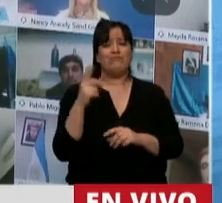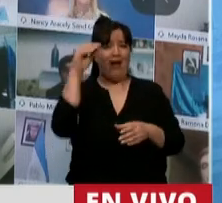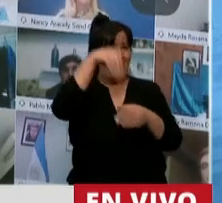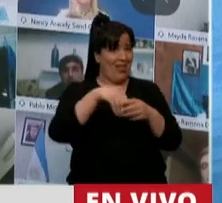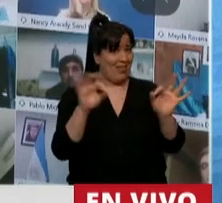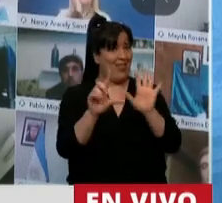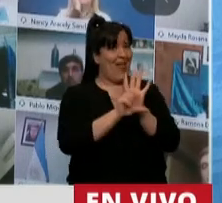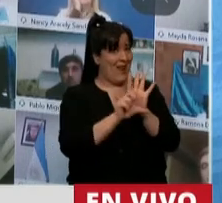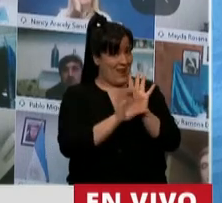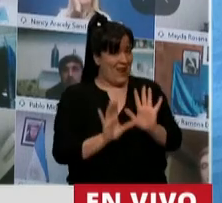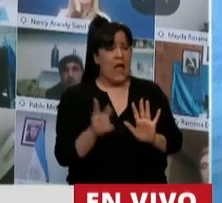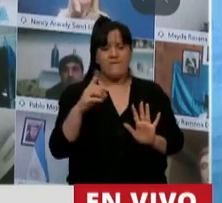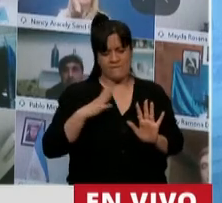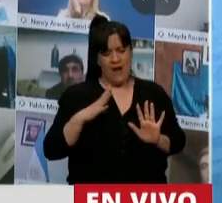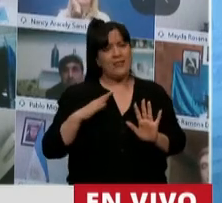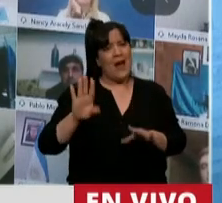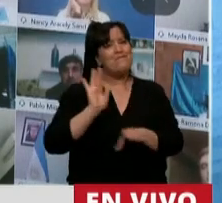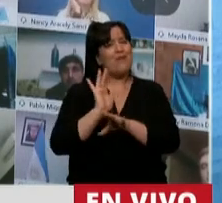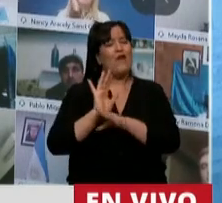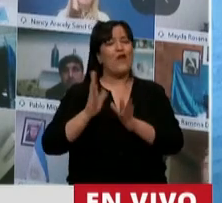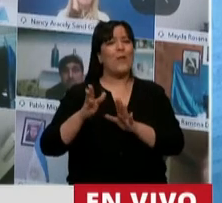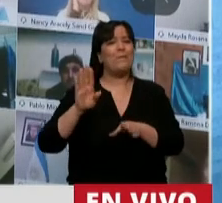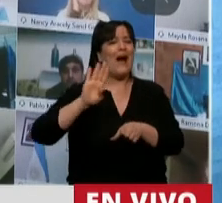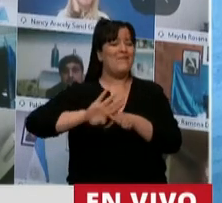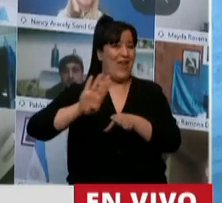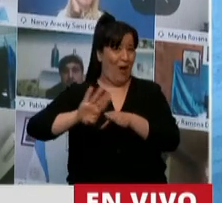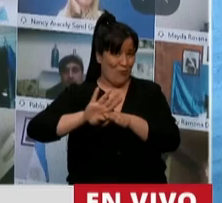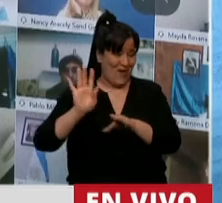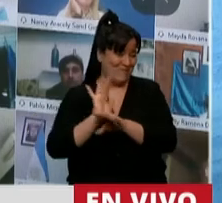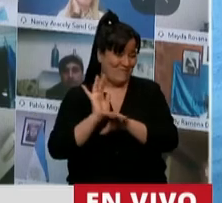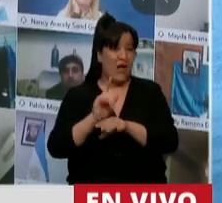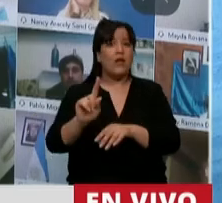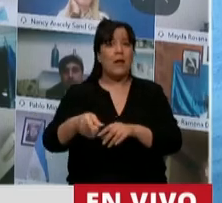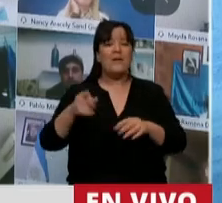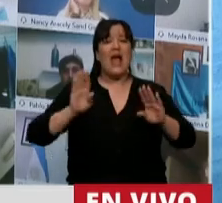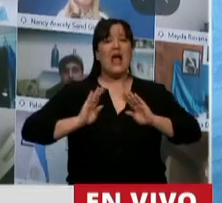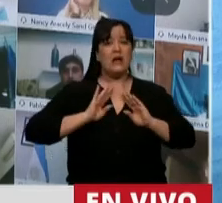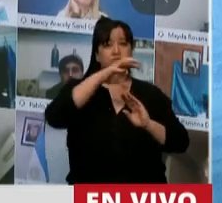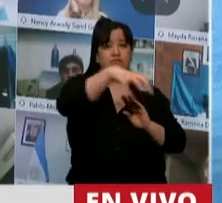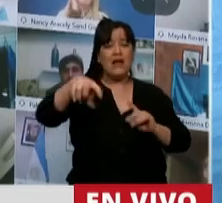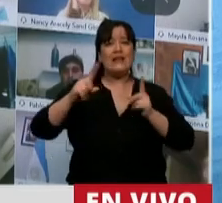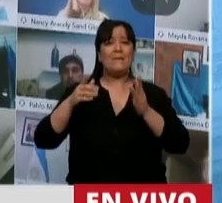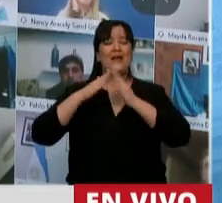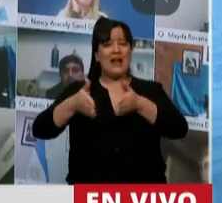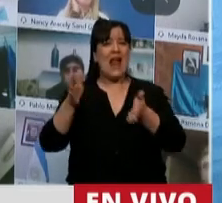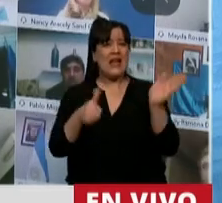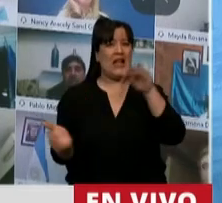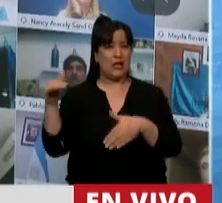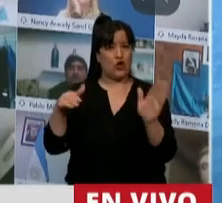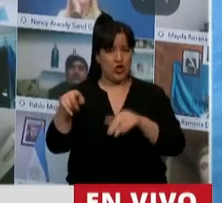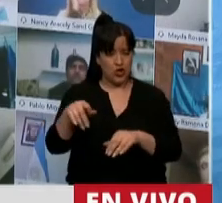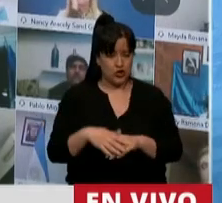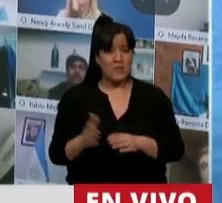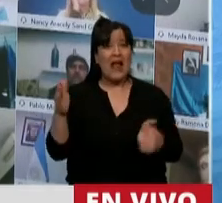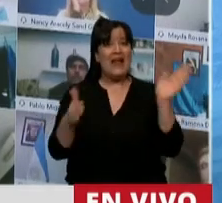esta ley, será un deber pendiente, el tema de la actividad de los gimnasios y los natatorios. En algunos casos los natatorios